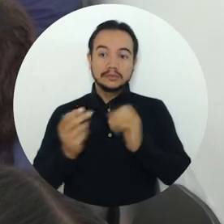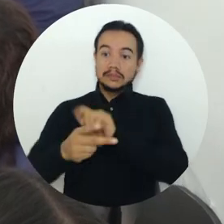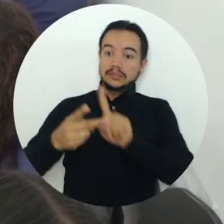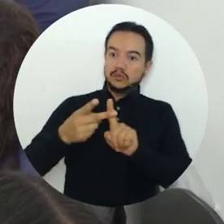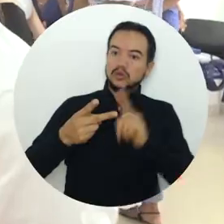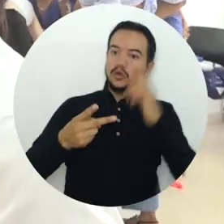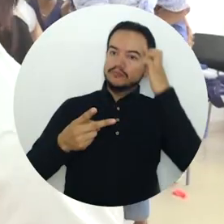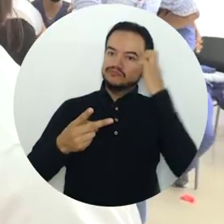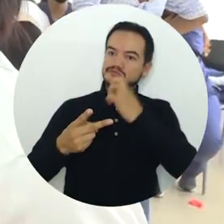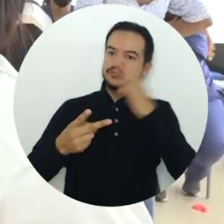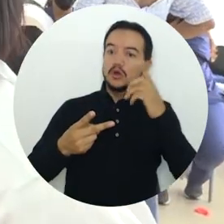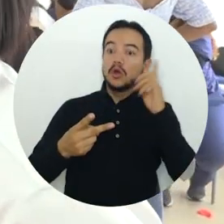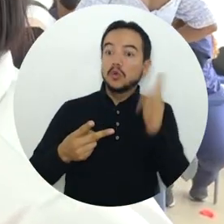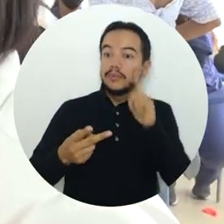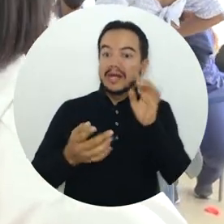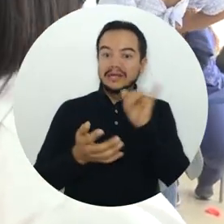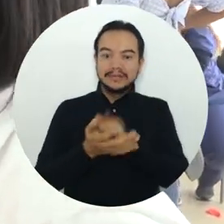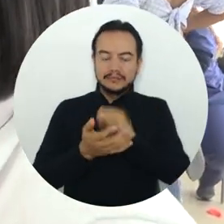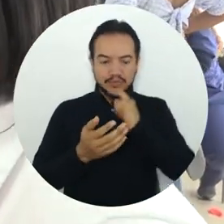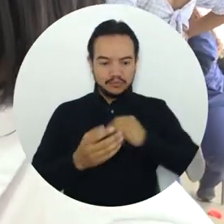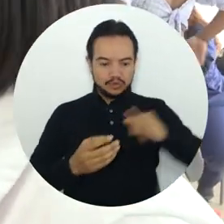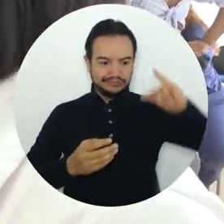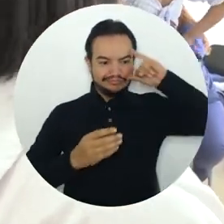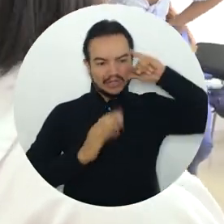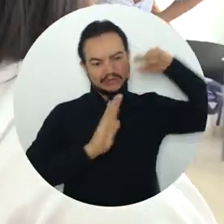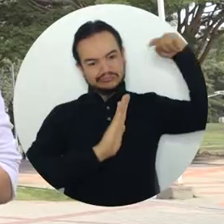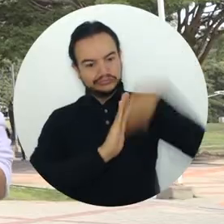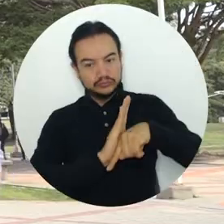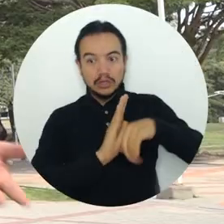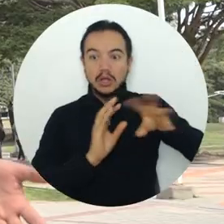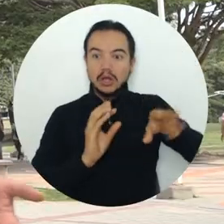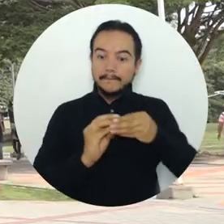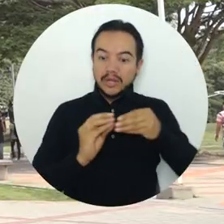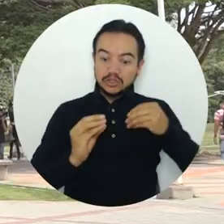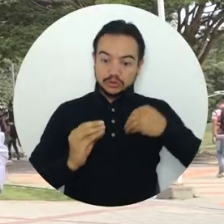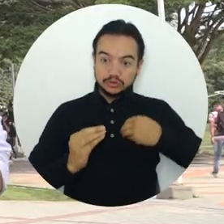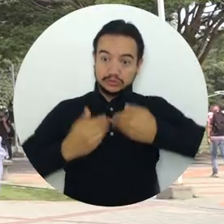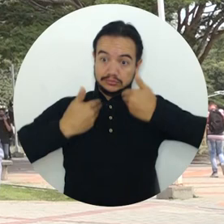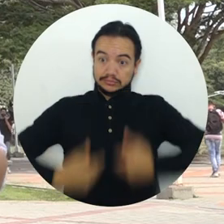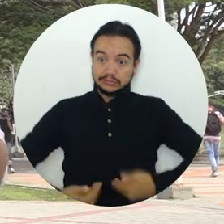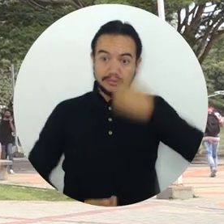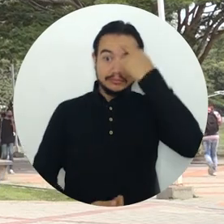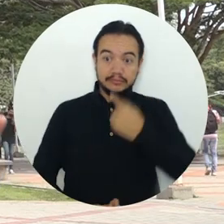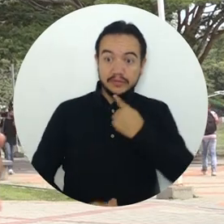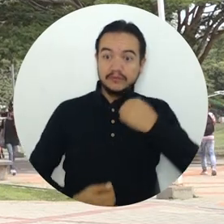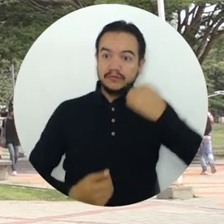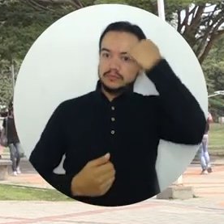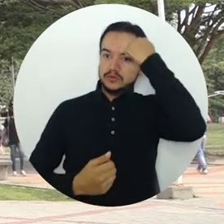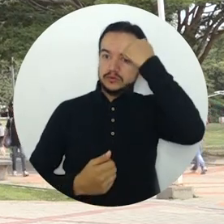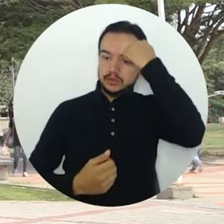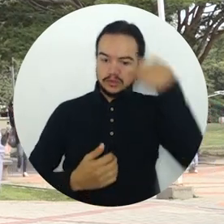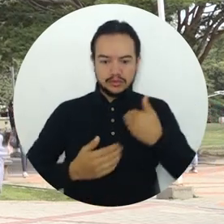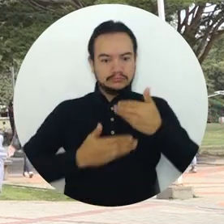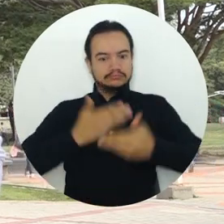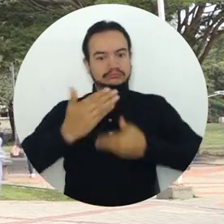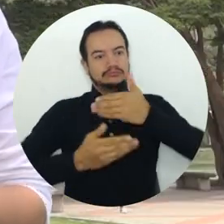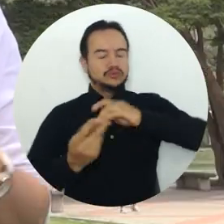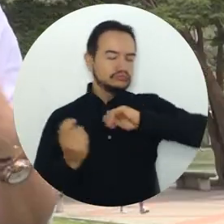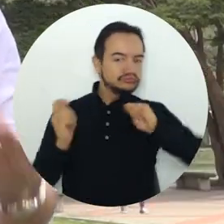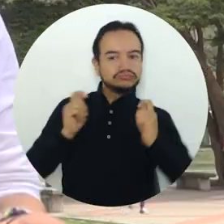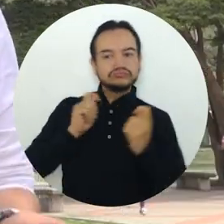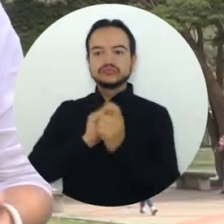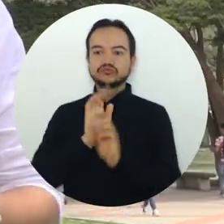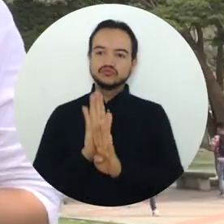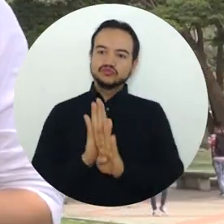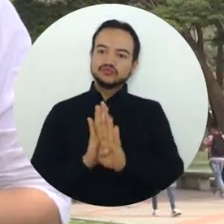la disciplina de la psicología. Y en mi labor docente definitivamente va a transformar positivamente como he venido desarrollando la docencia,